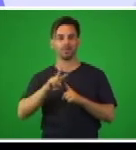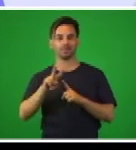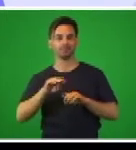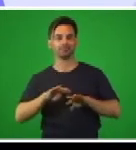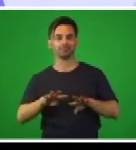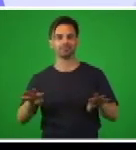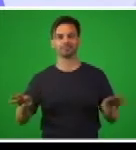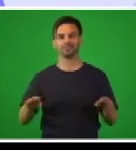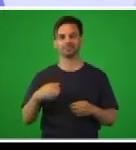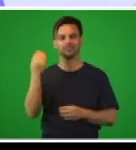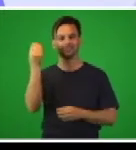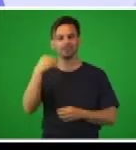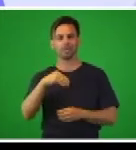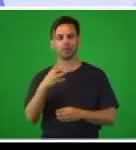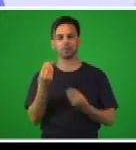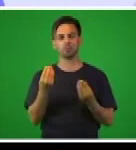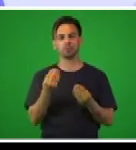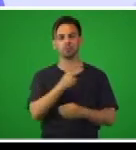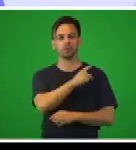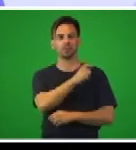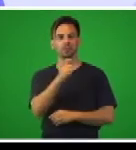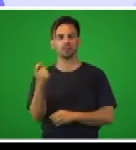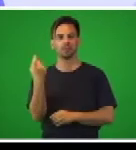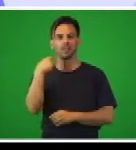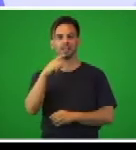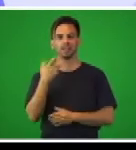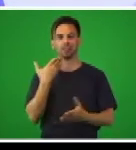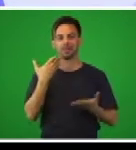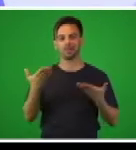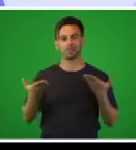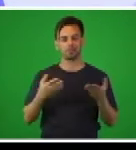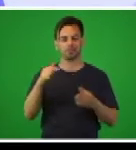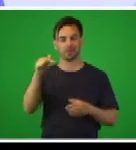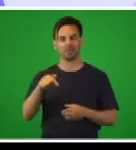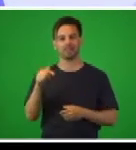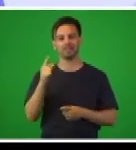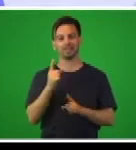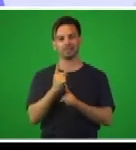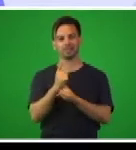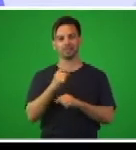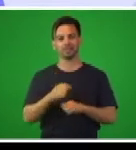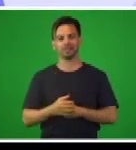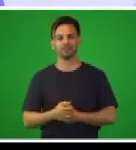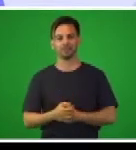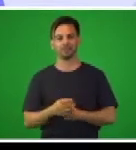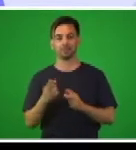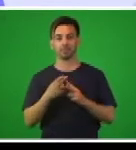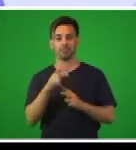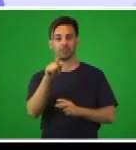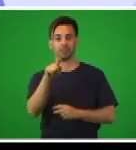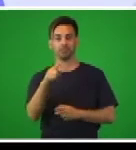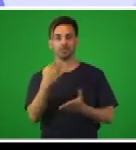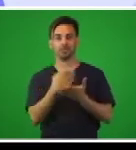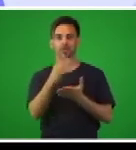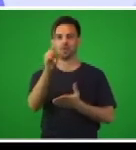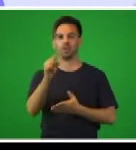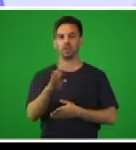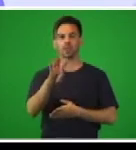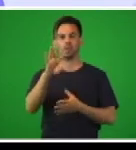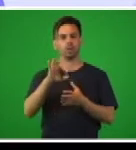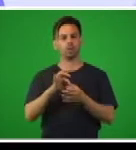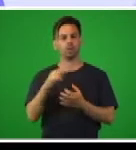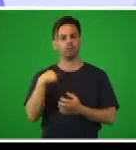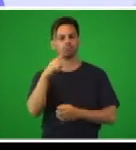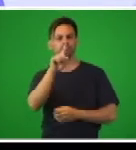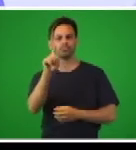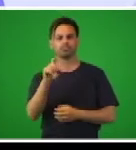sabemos que muchos docentes también están compartiendo con nosotros este momento. Pero para ustedes escolares de cuarto grado, empezar con